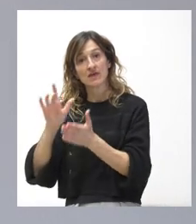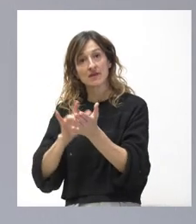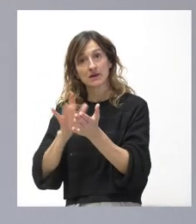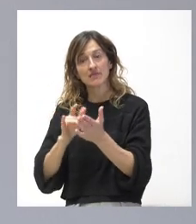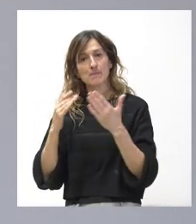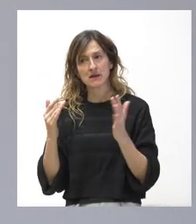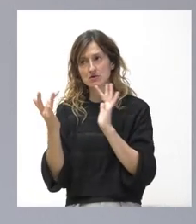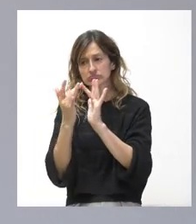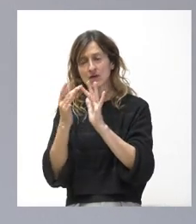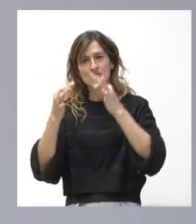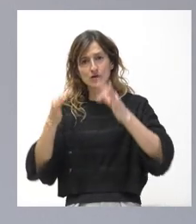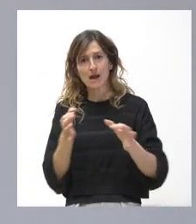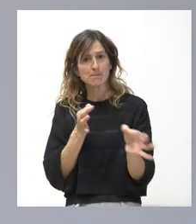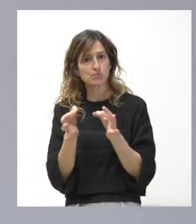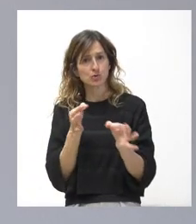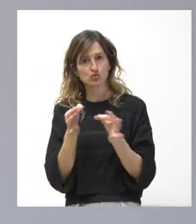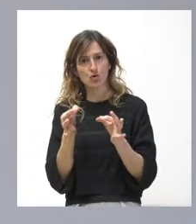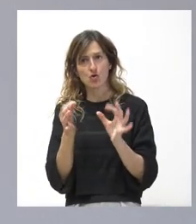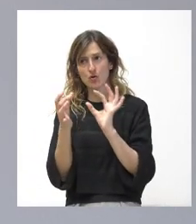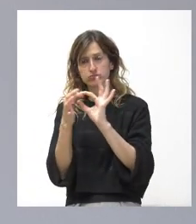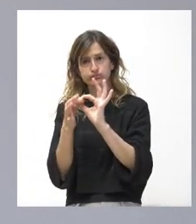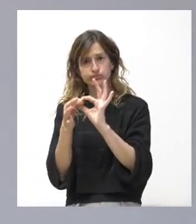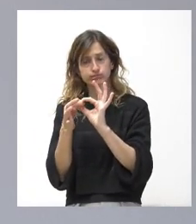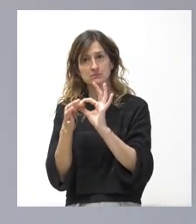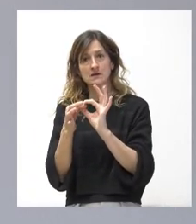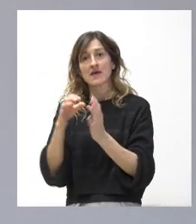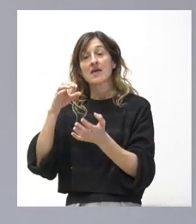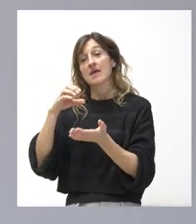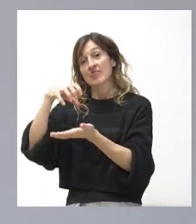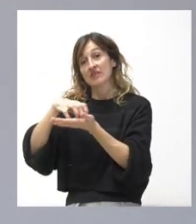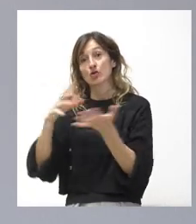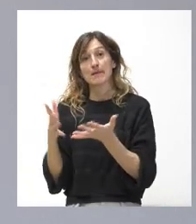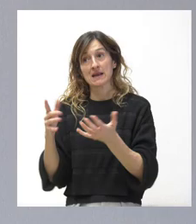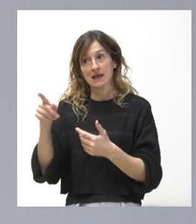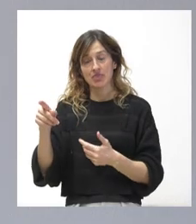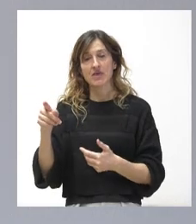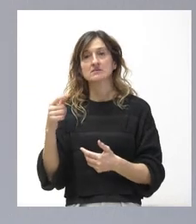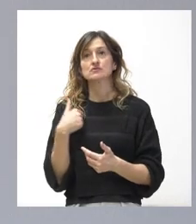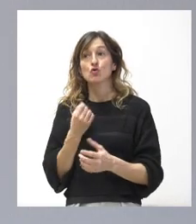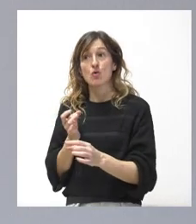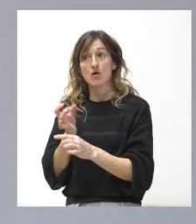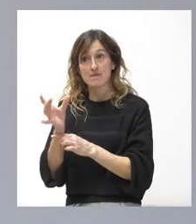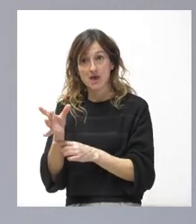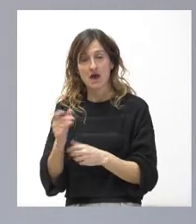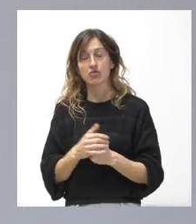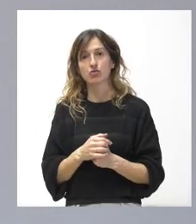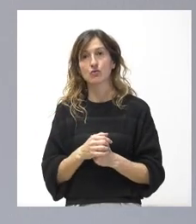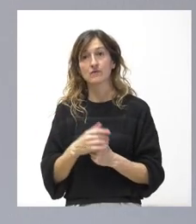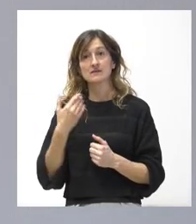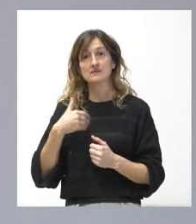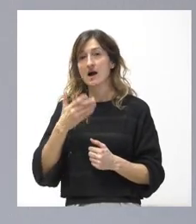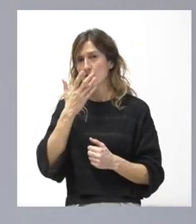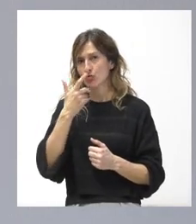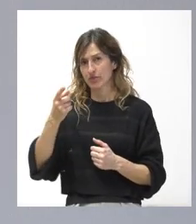formal, el protocolo organizado es a través del CENEM. Al CENEM hemos reenviado, como yo creo que tienen ya conocimiento,